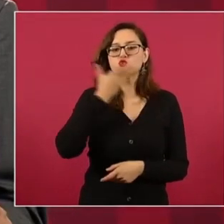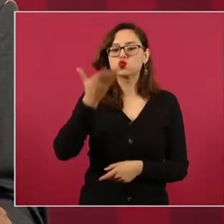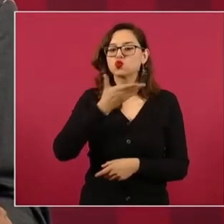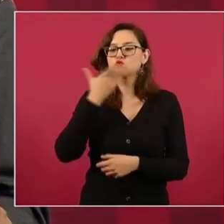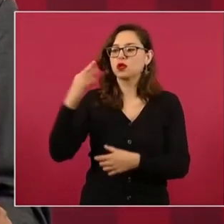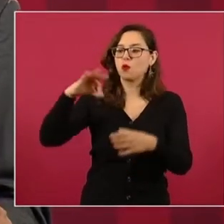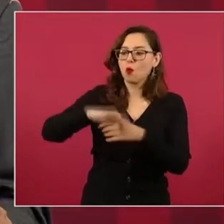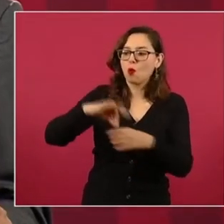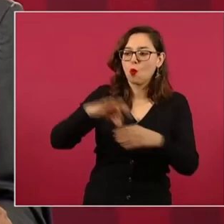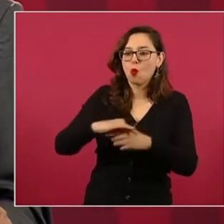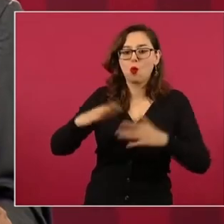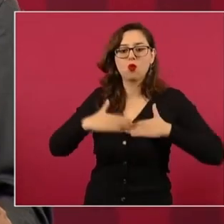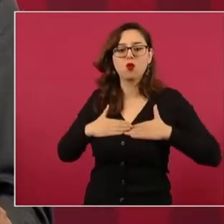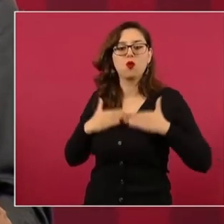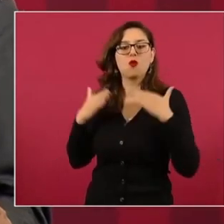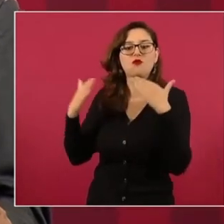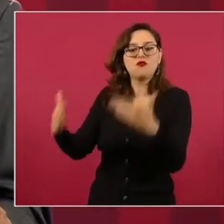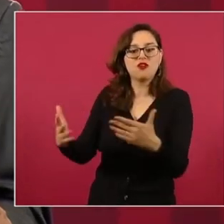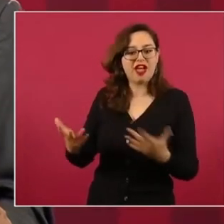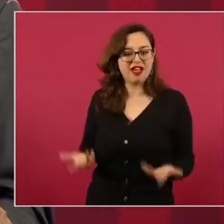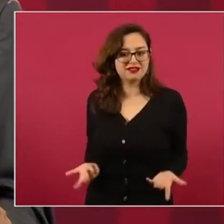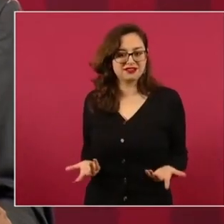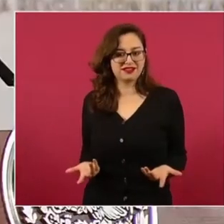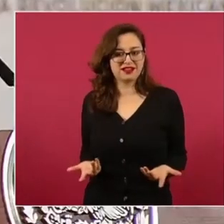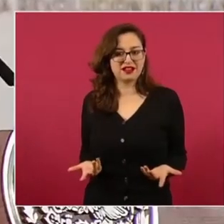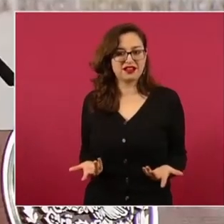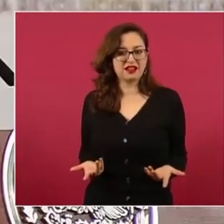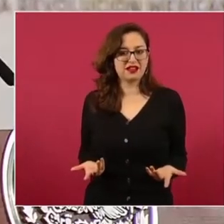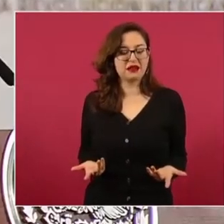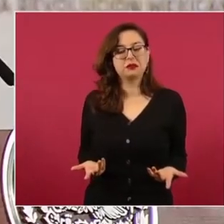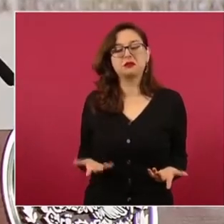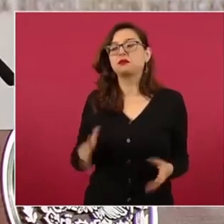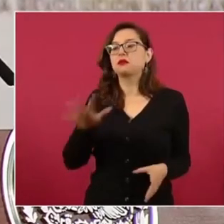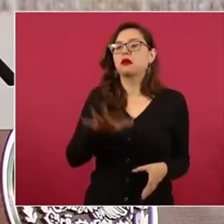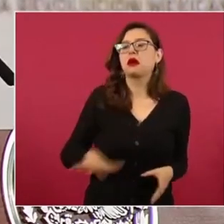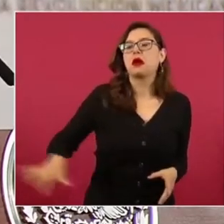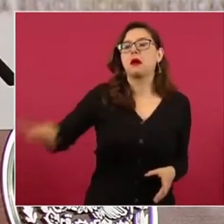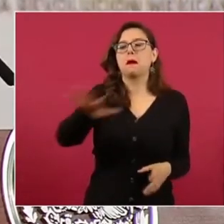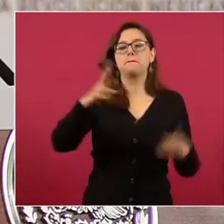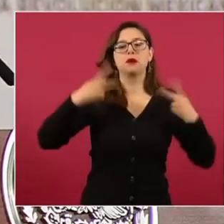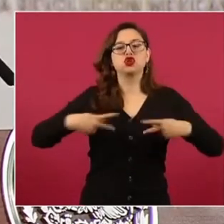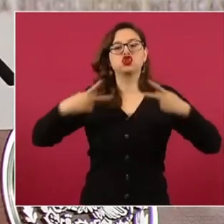de que piensan que el pueblo es manipulable.